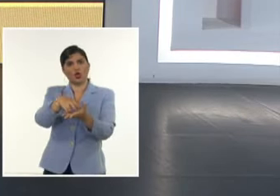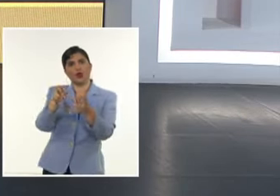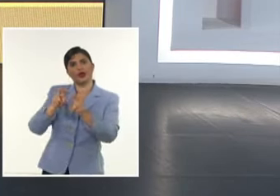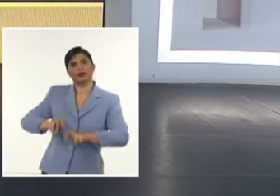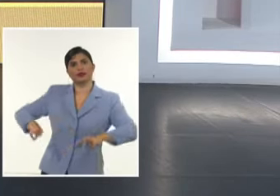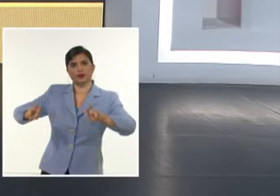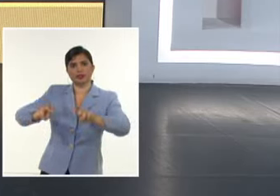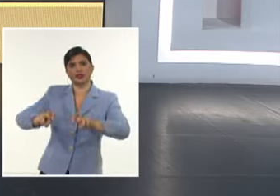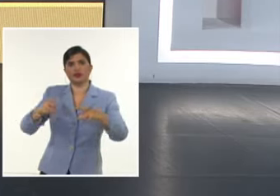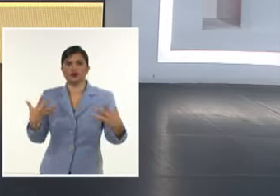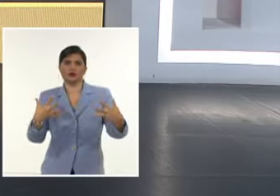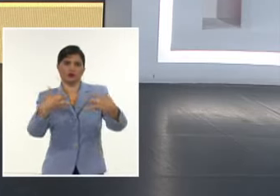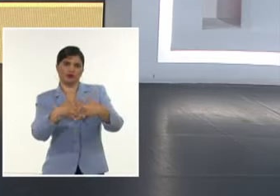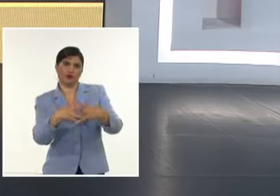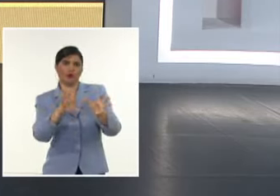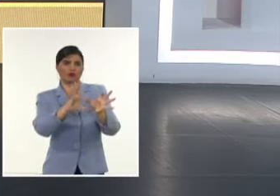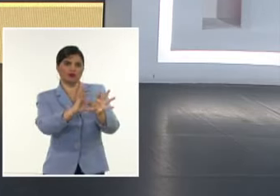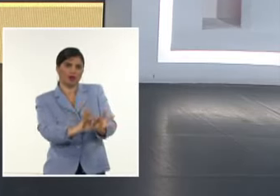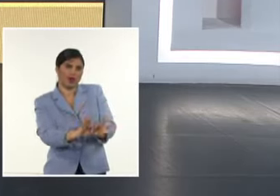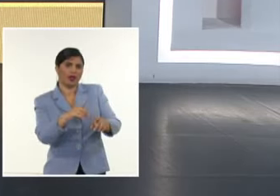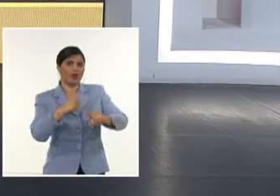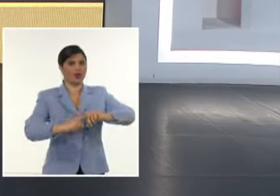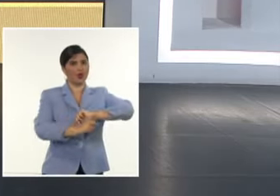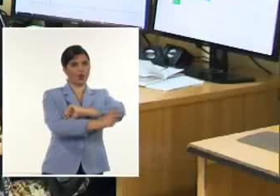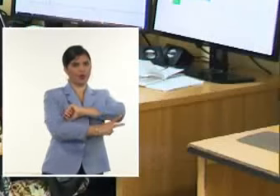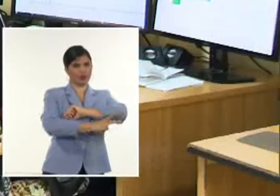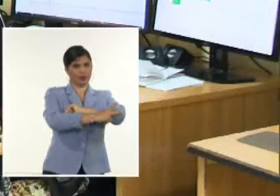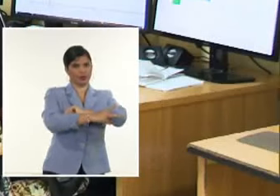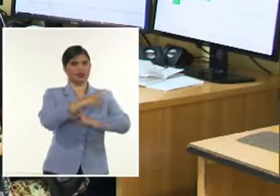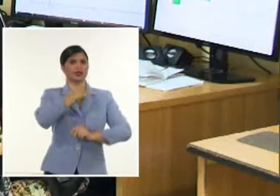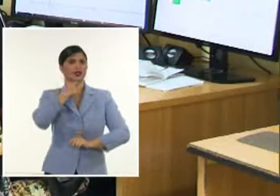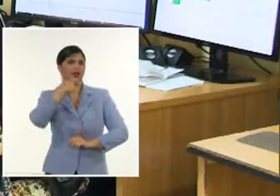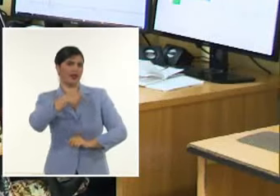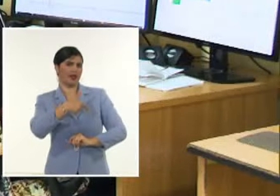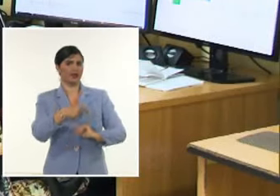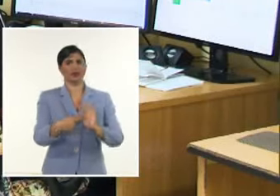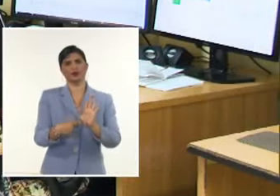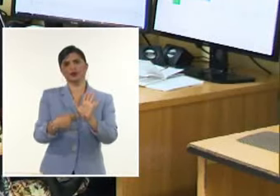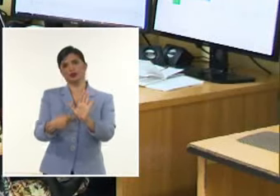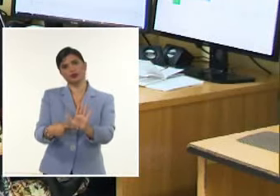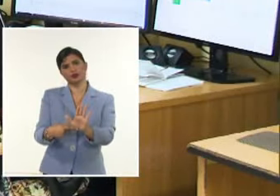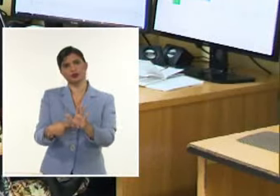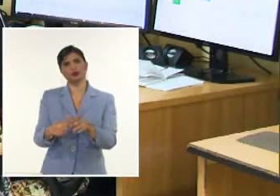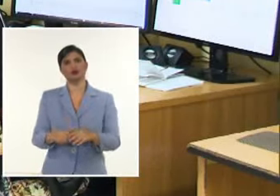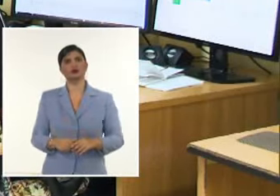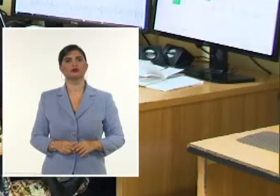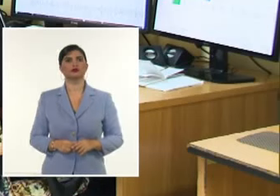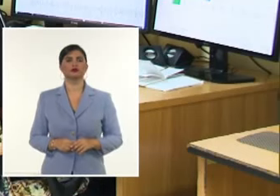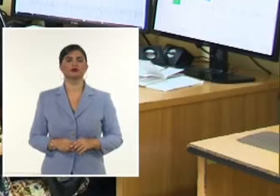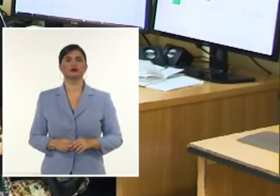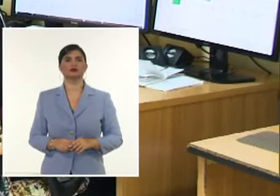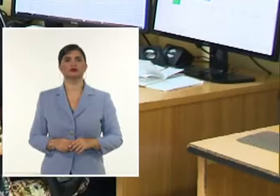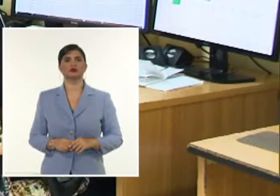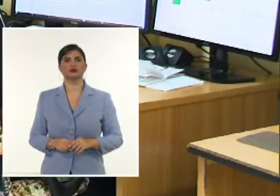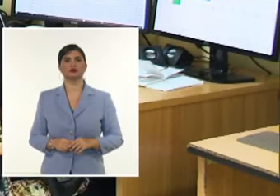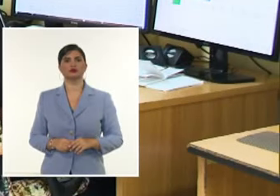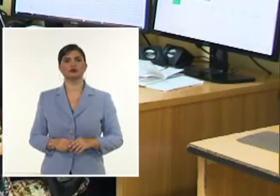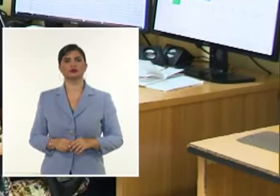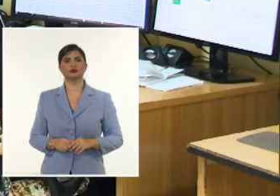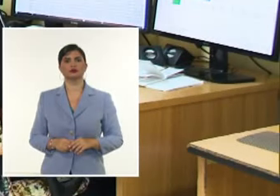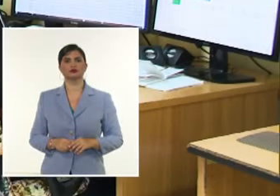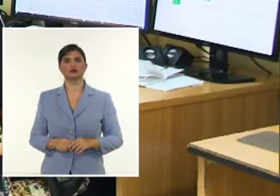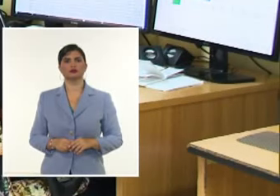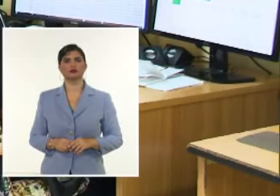países? ¿Hay algún ejemplo Que usted pueda compartir? Como se puede ver En estas pantallas Que están desplazadas Aquí en la estación central Del Servicio